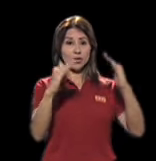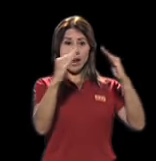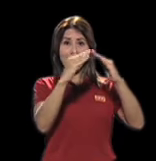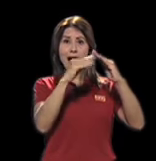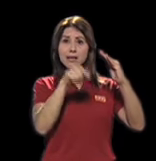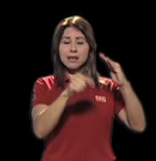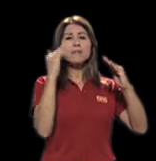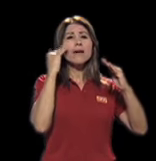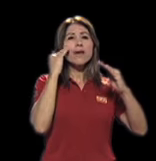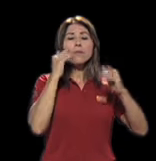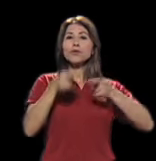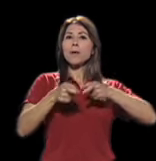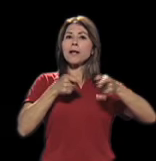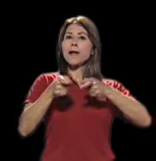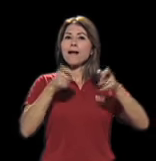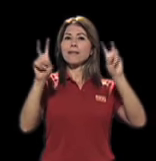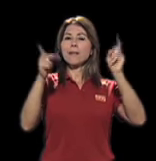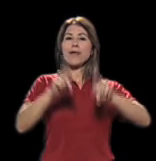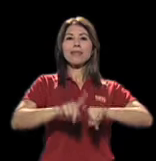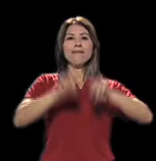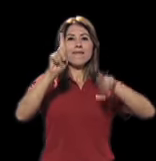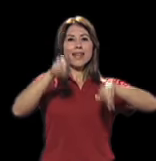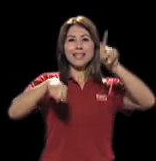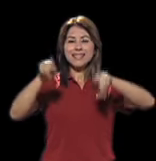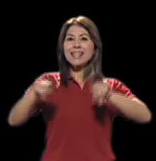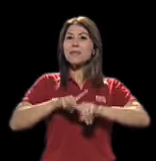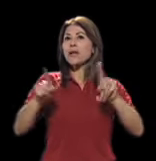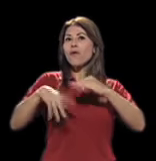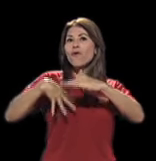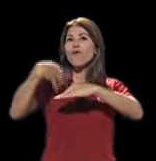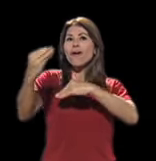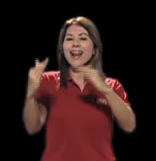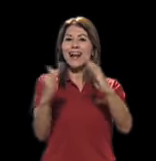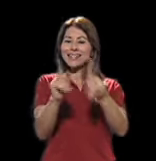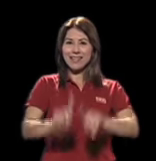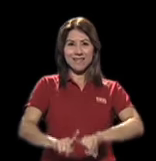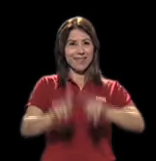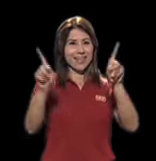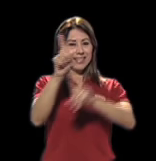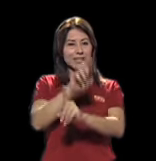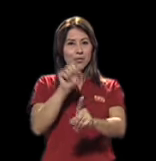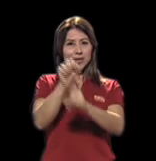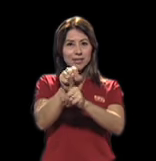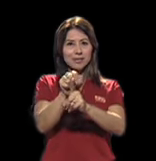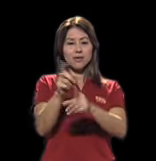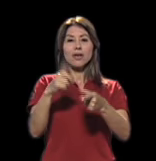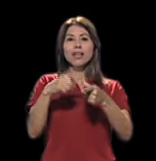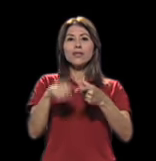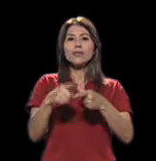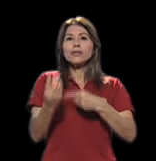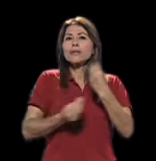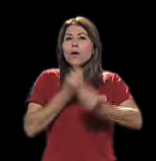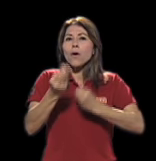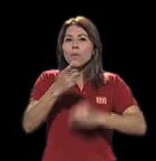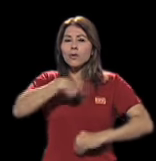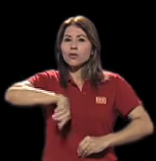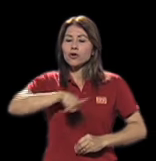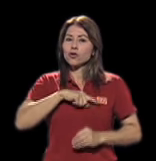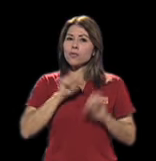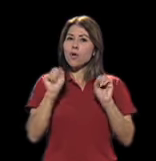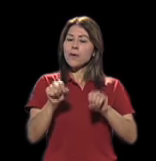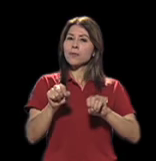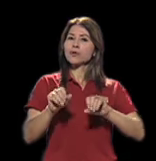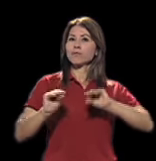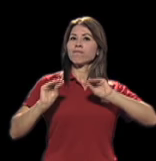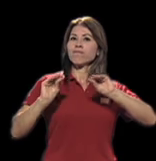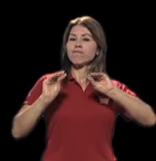diferencias, pero afuera nos vamos a encontrar con realidades distintas. ¿Cómo también dar ese mensaje a la gente con la que interactuamos de que